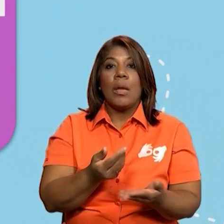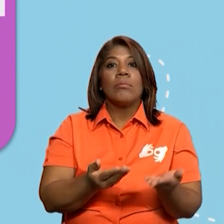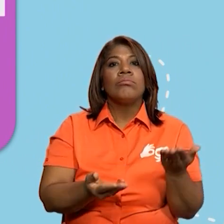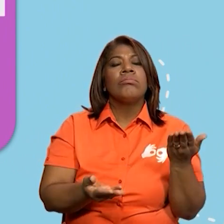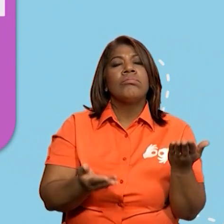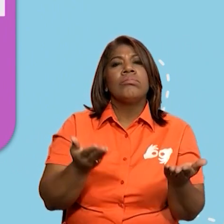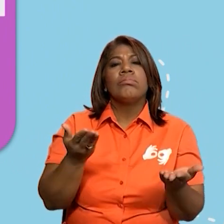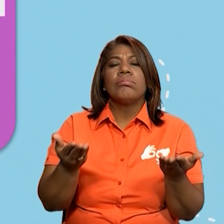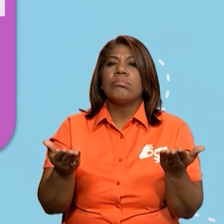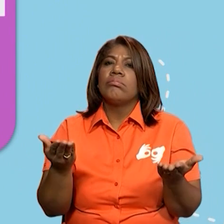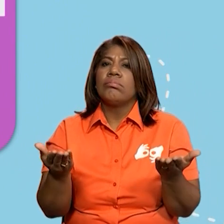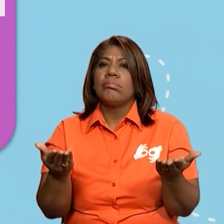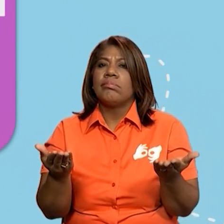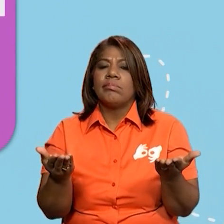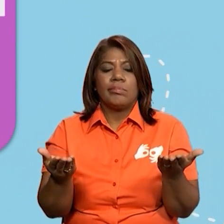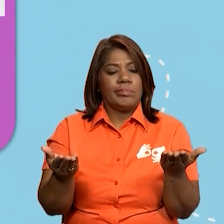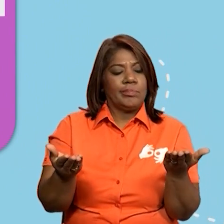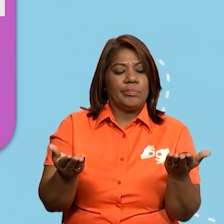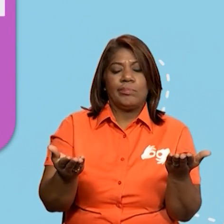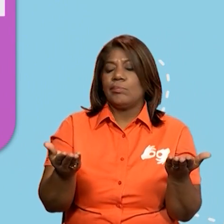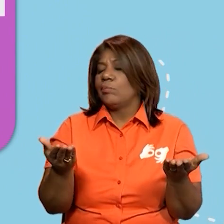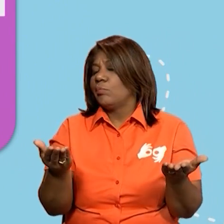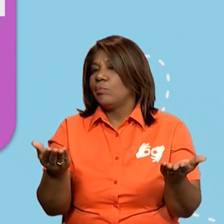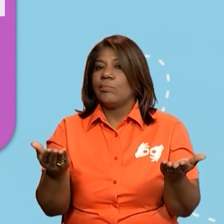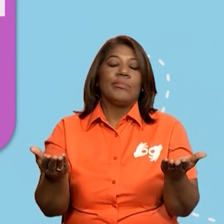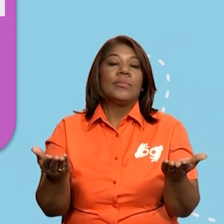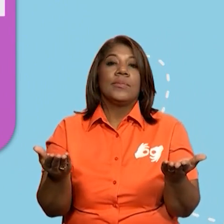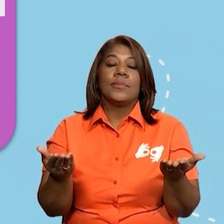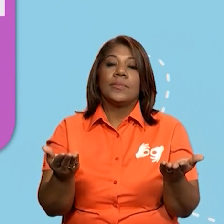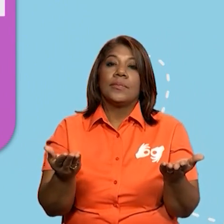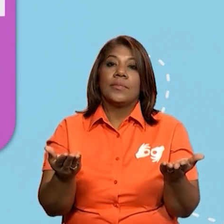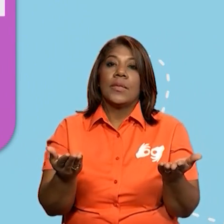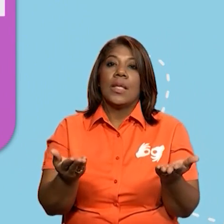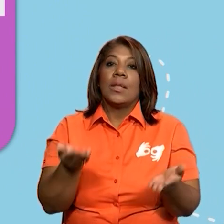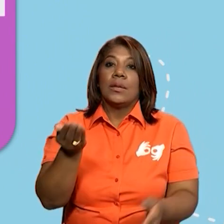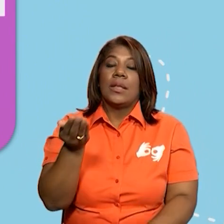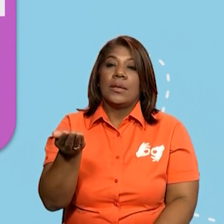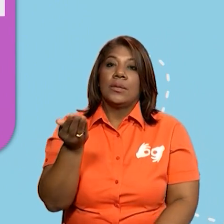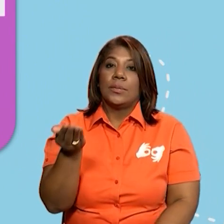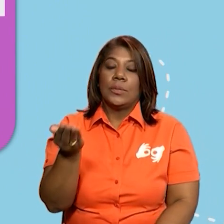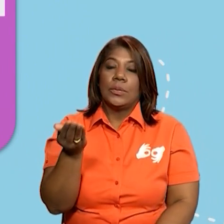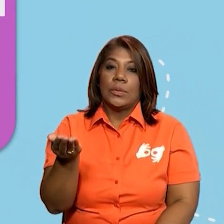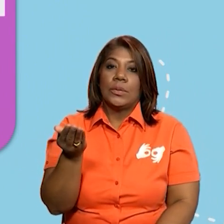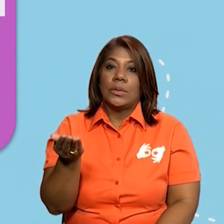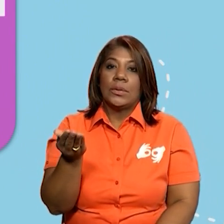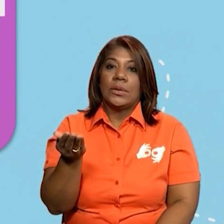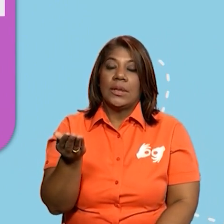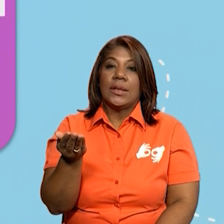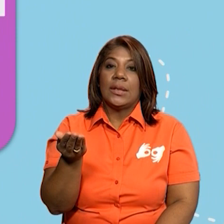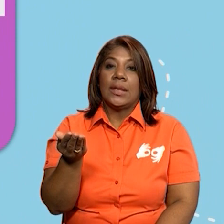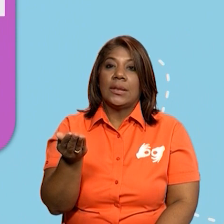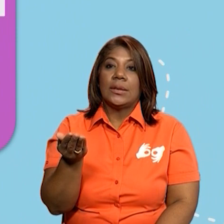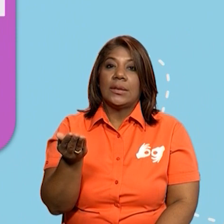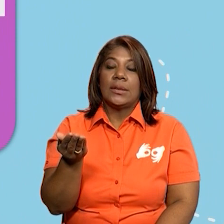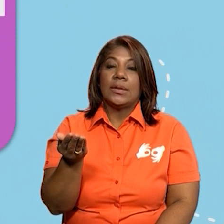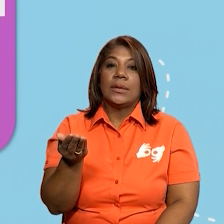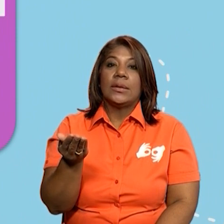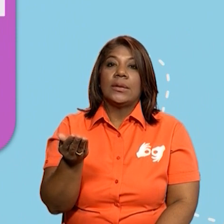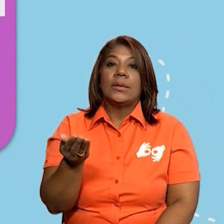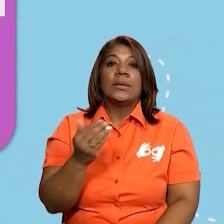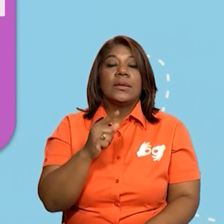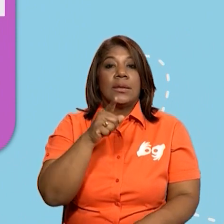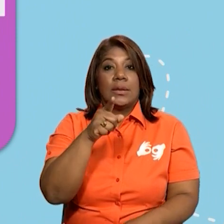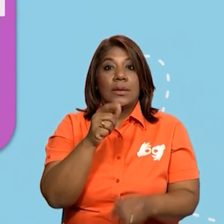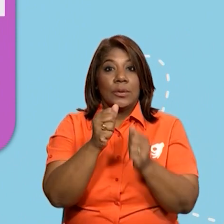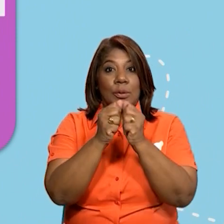algunas monedas. Pero yo quisiera que